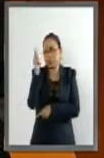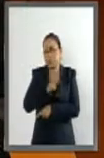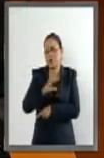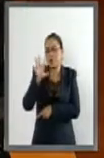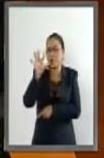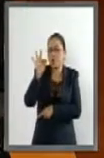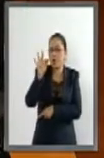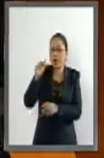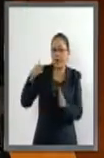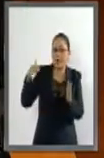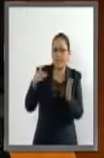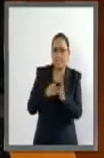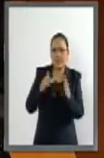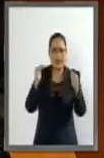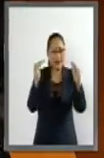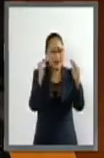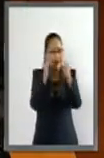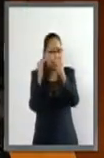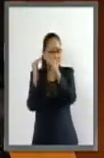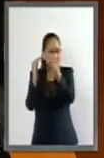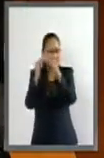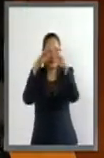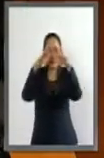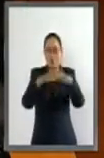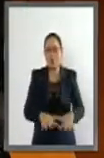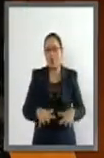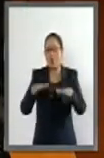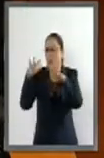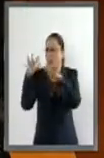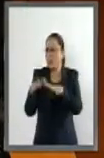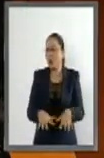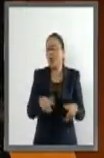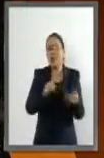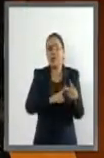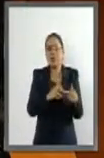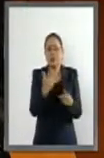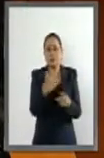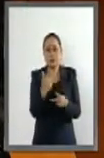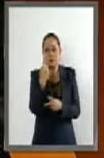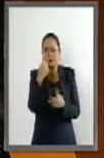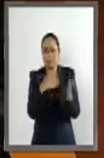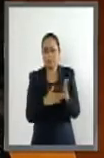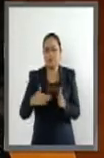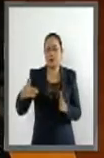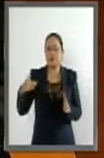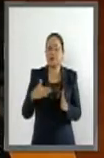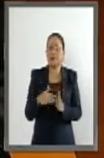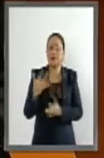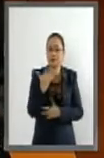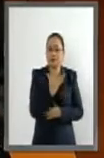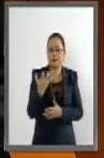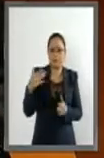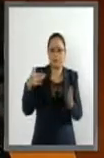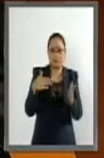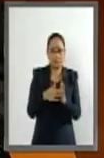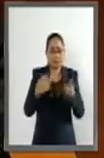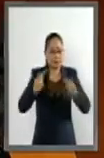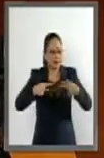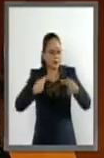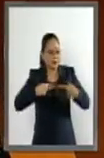mil casas habitación y al menos 1 millón 500 mil personas